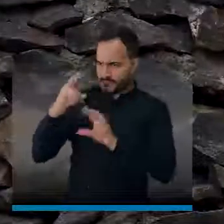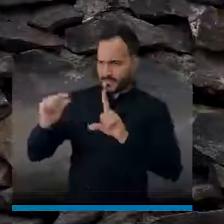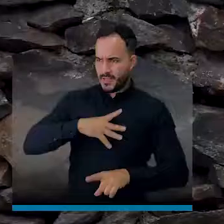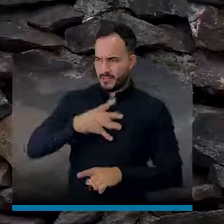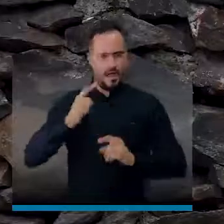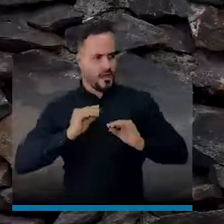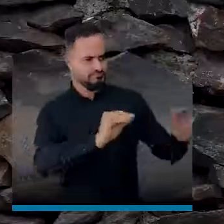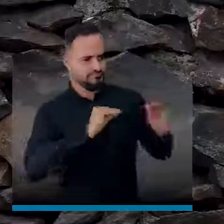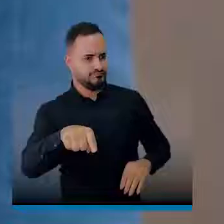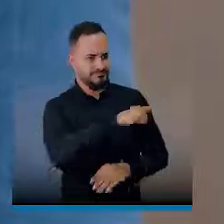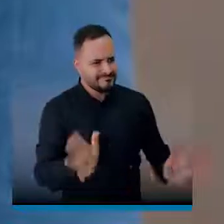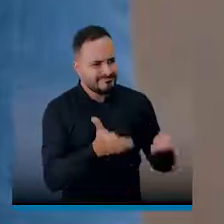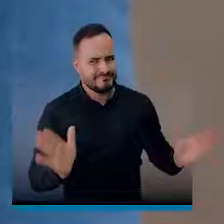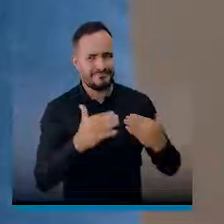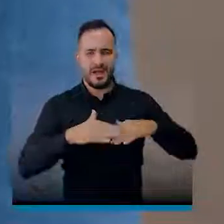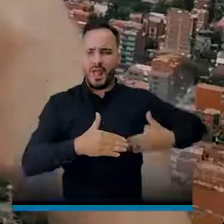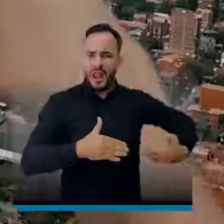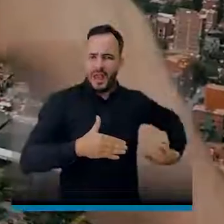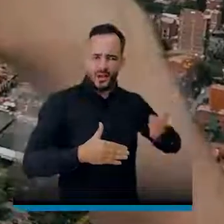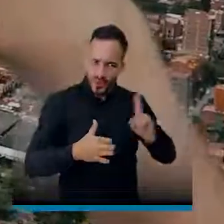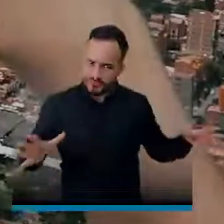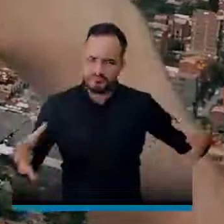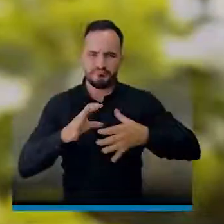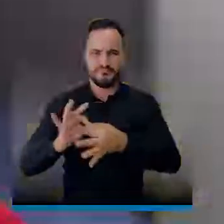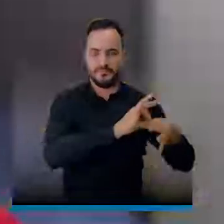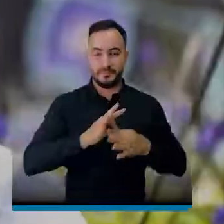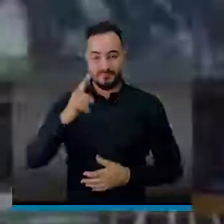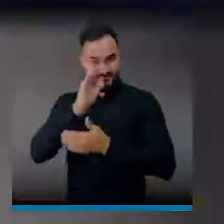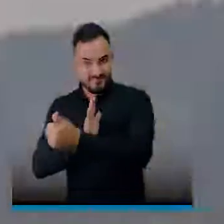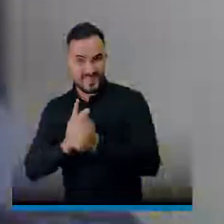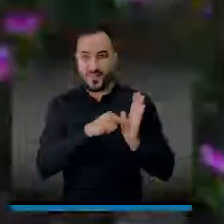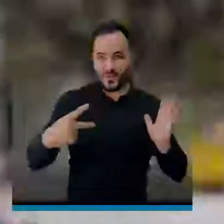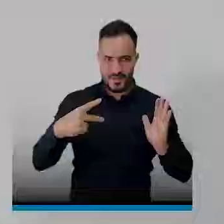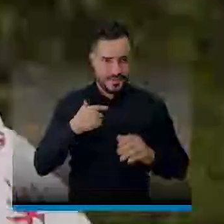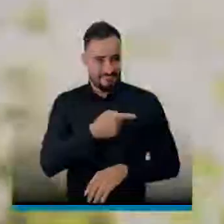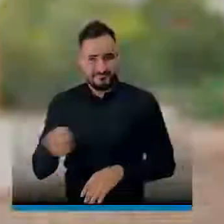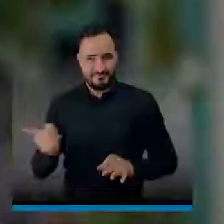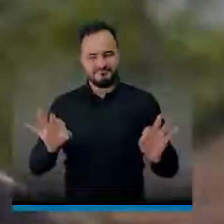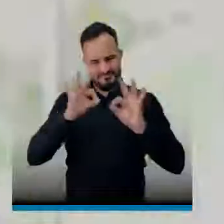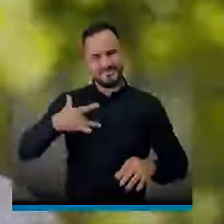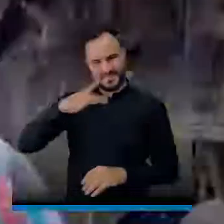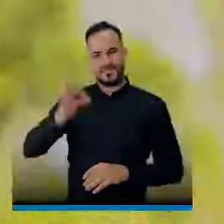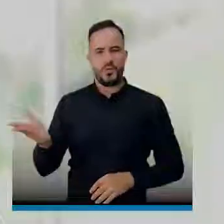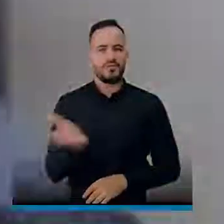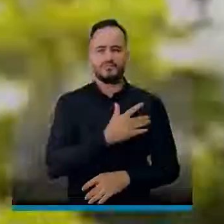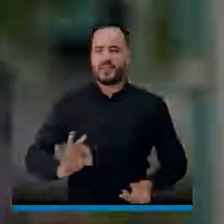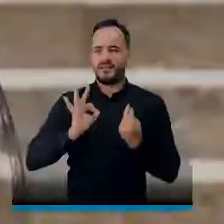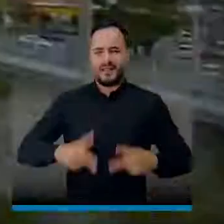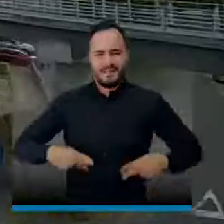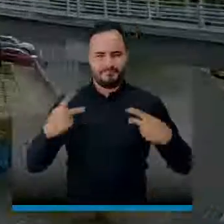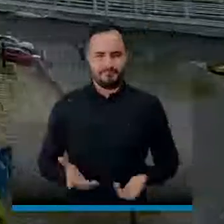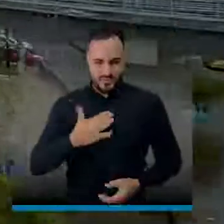digitales de los ciudadanos, porque creo que el talento y la tecnología son herramientas para mejorar la calidad de vida de todos.